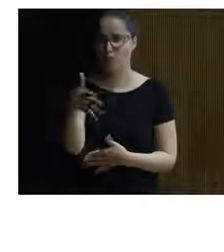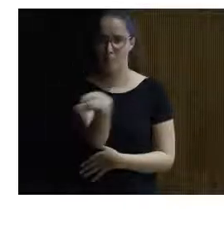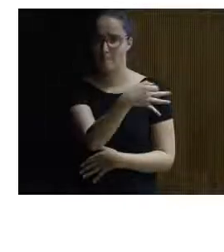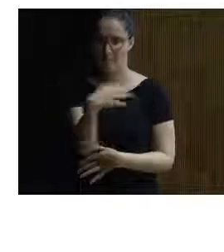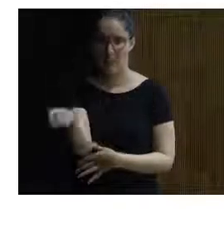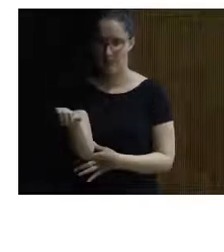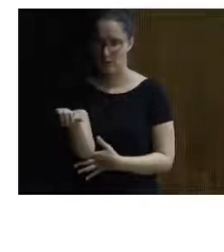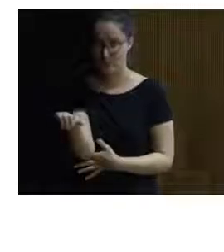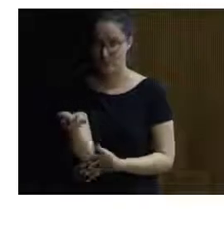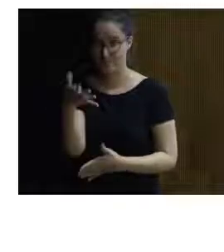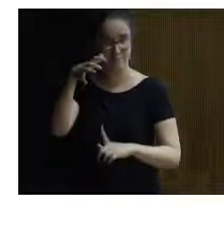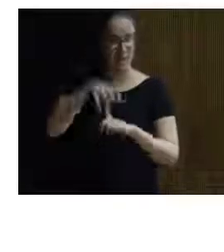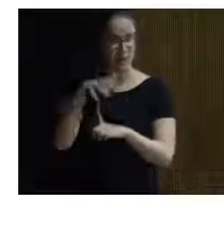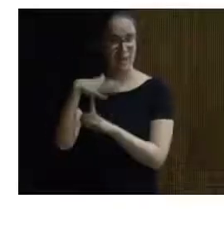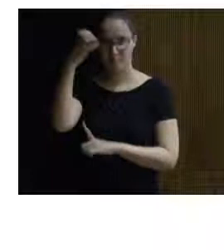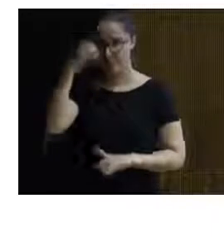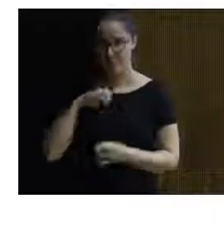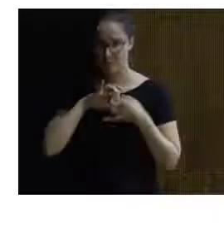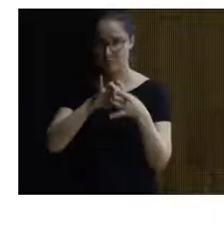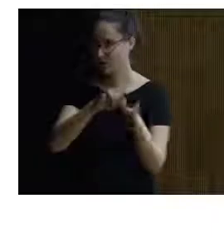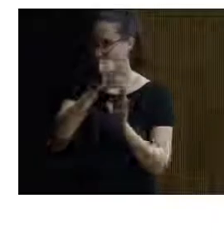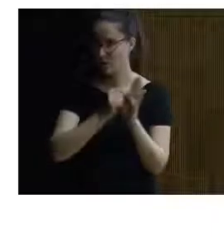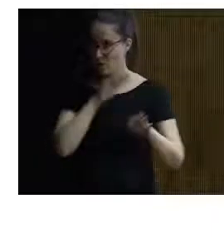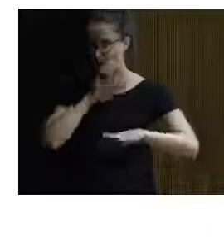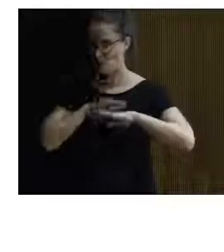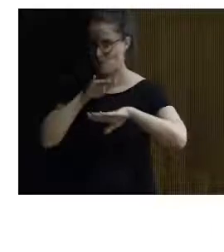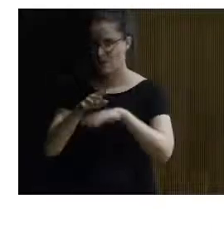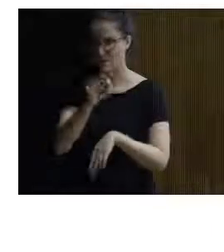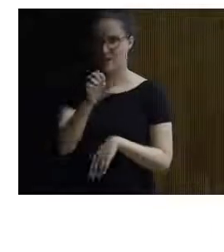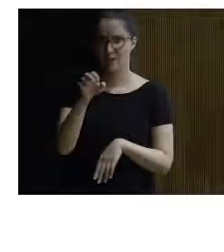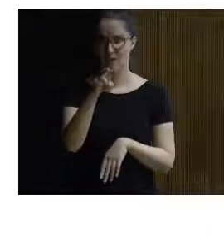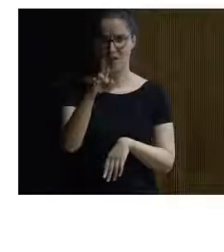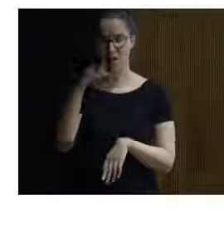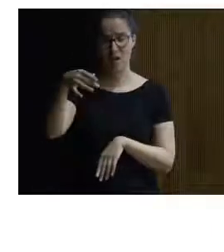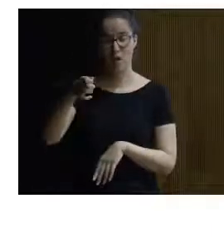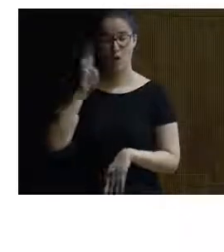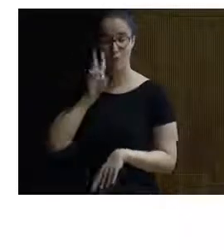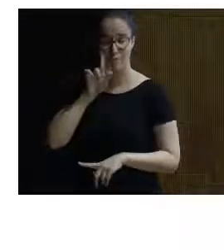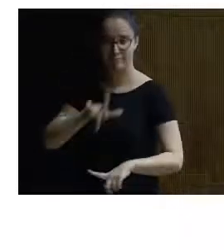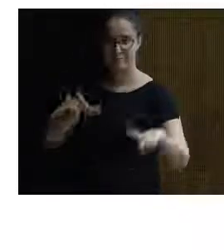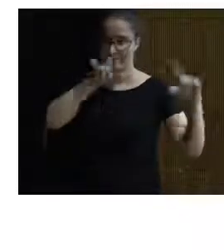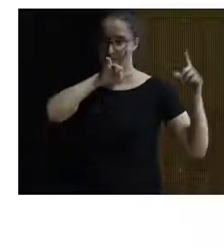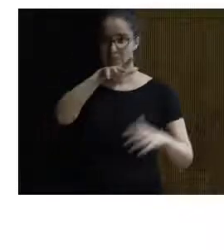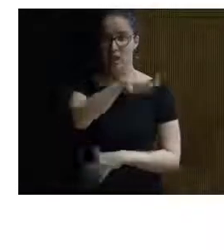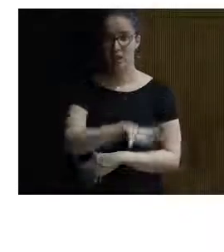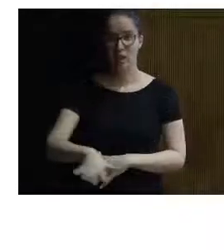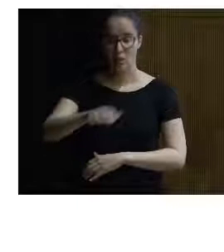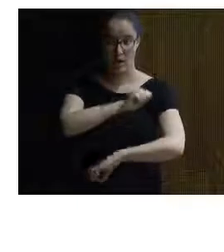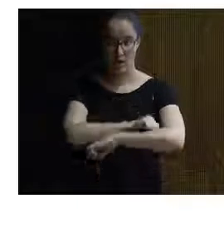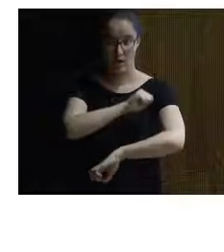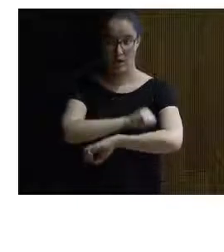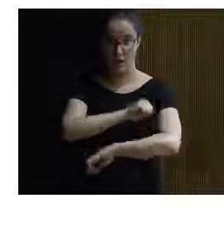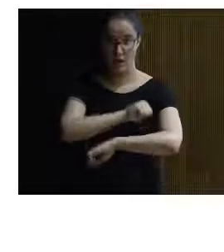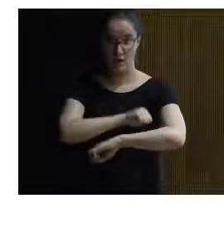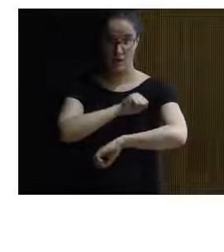en el sitio donde está ubicado el parque en Teberga como bien se ve en la fotografía es la zona de recepción bueno un poco